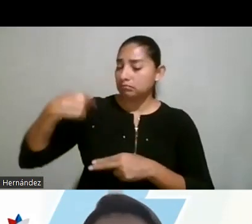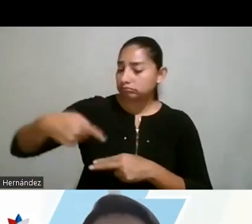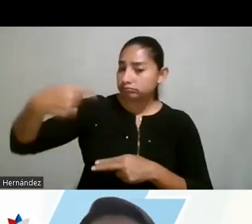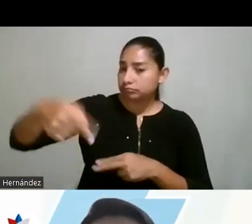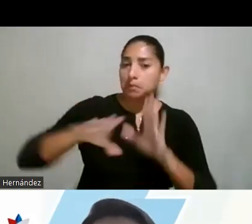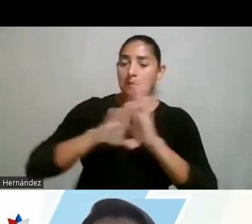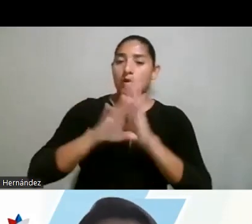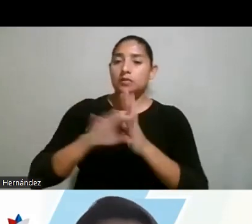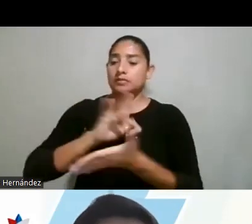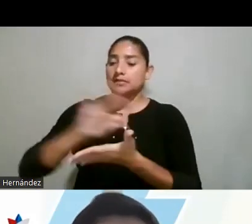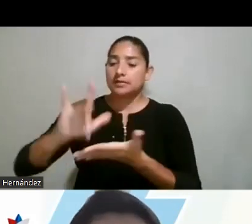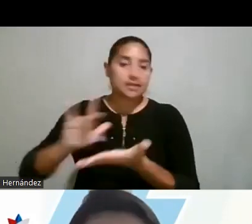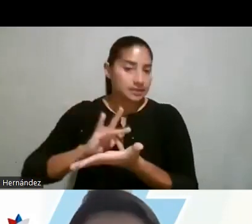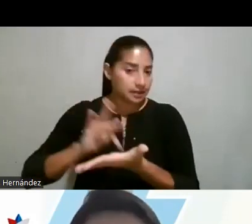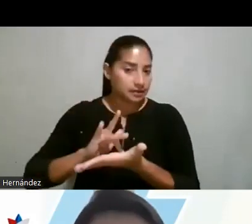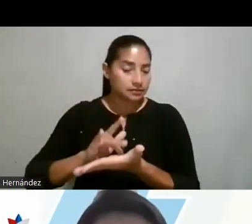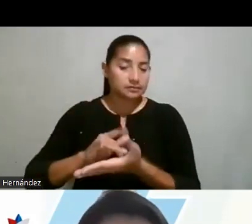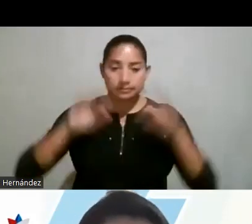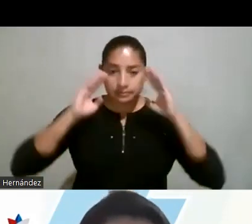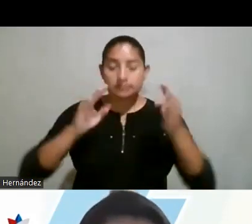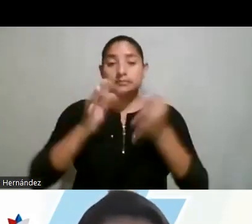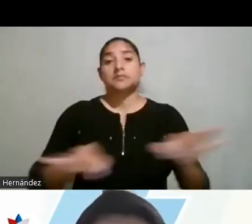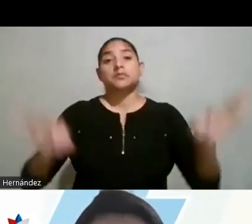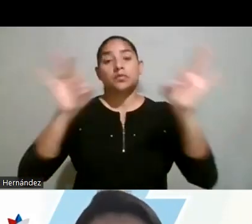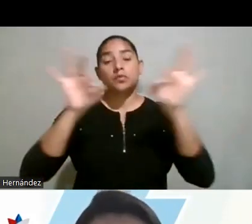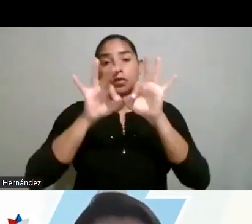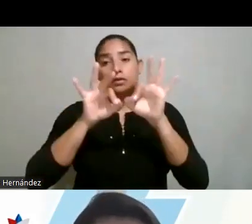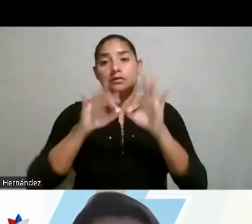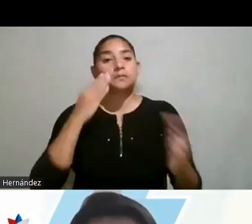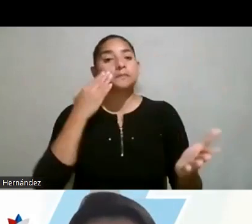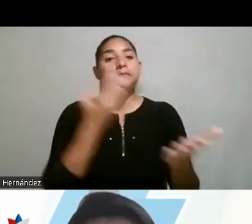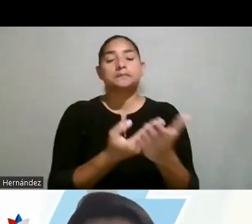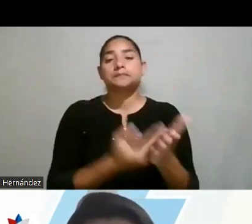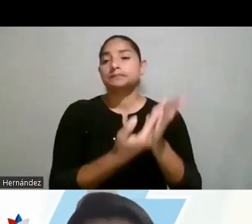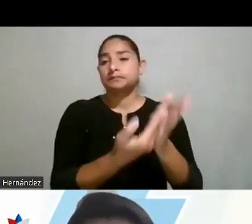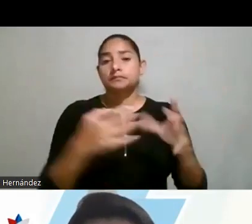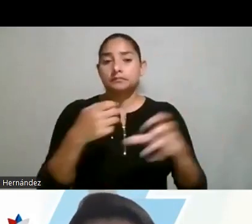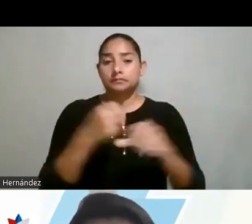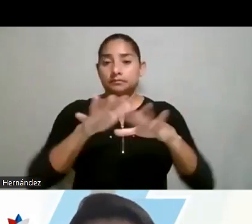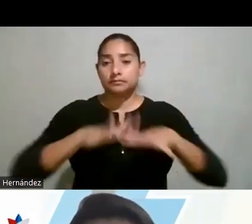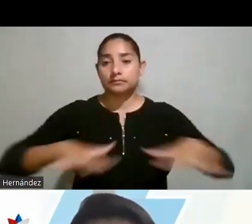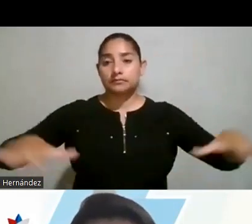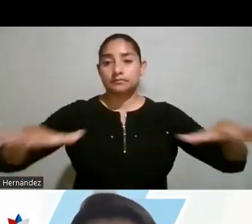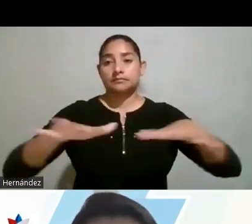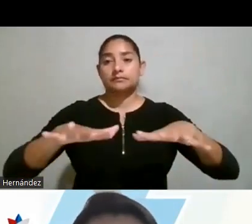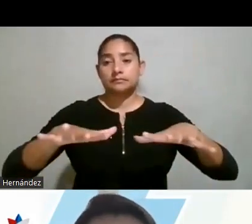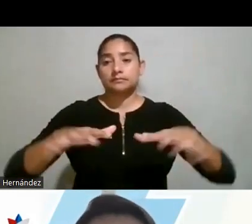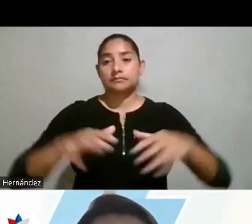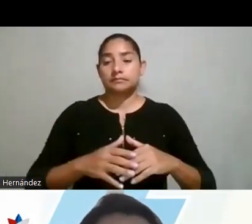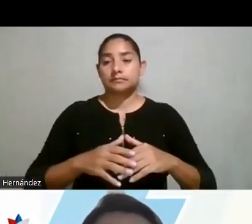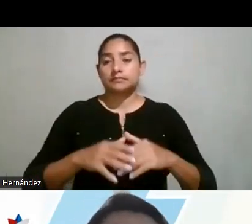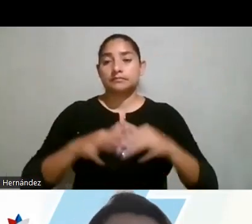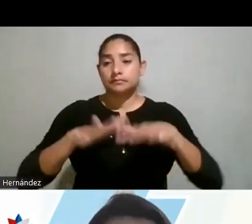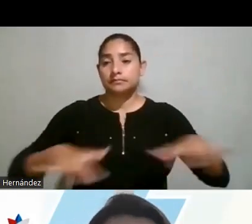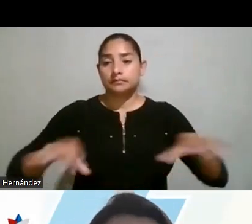ejemplo, las tecnologías digitales. En este sentido, muy importante lo que estamos planteando acá de la creación de espacios, espacios en